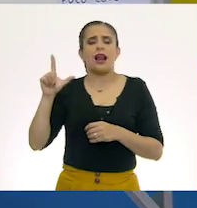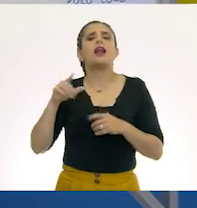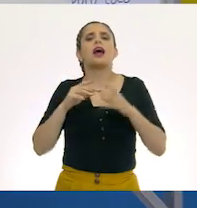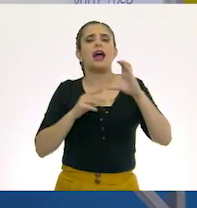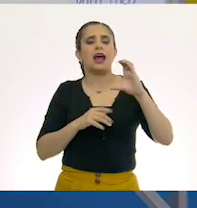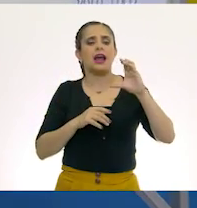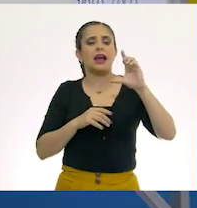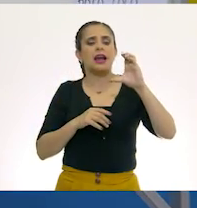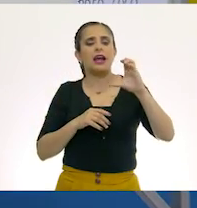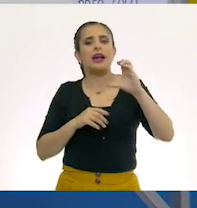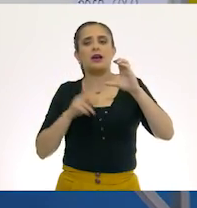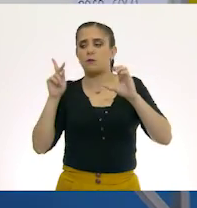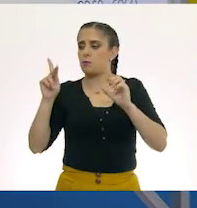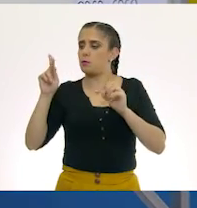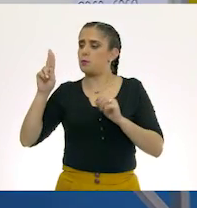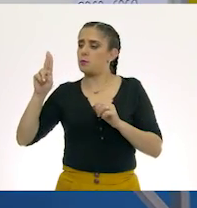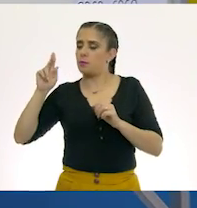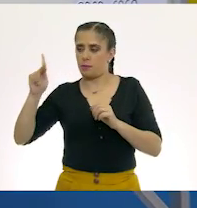en plural, ¿qué sería?